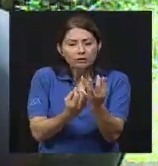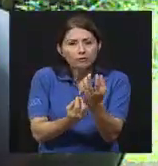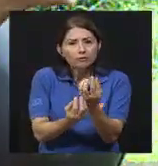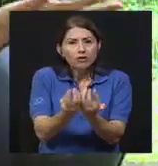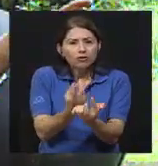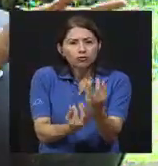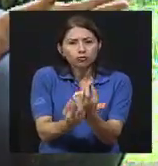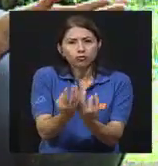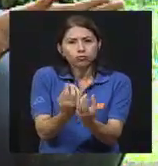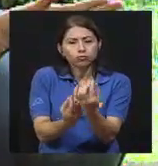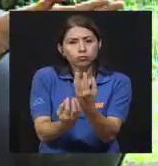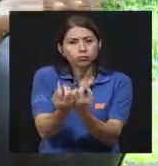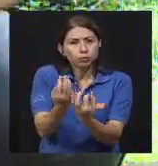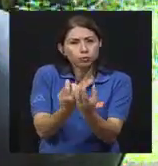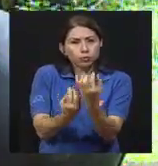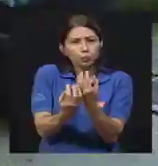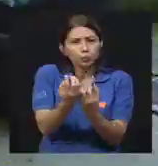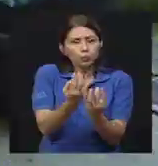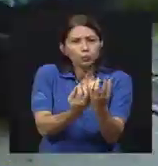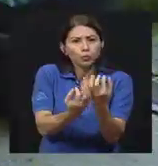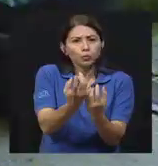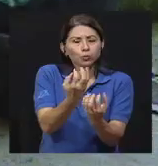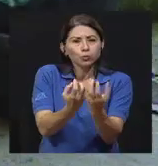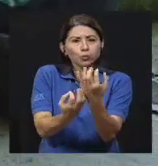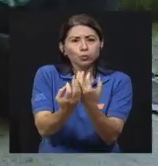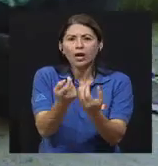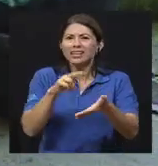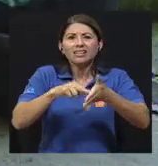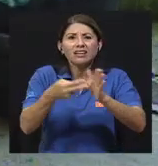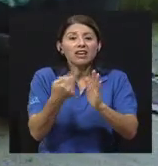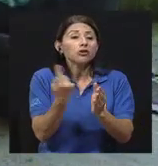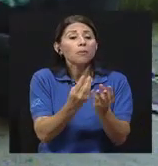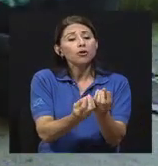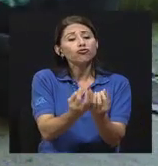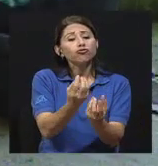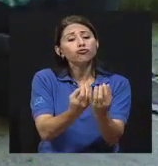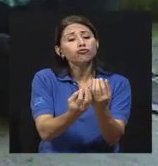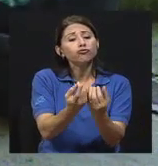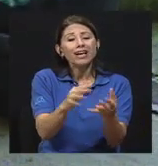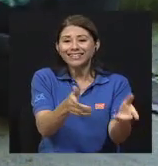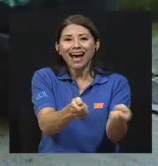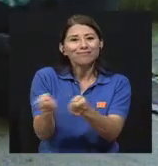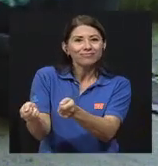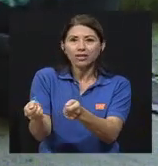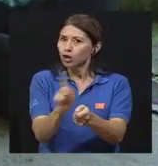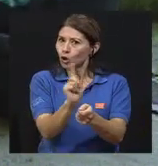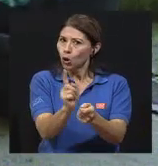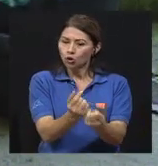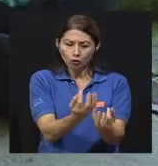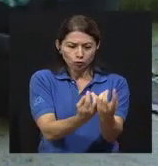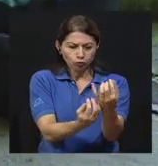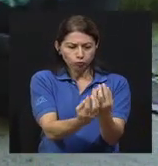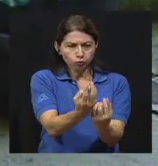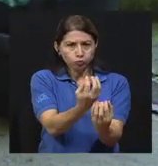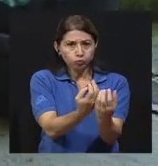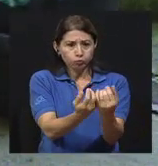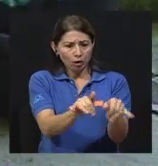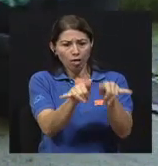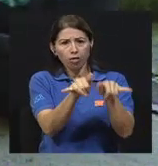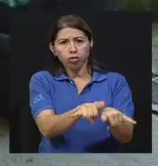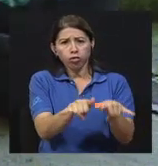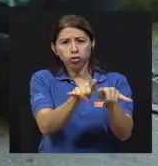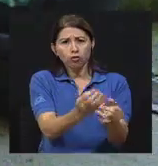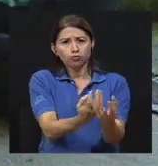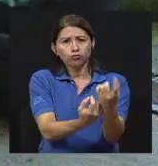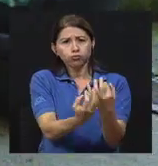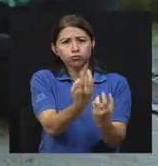ebulliendo o cocinando los alimentos. Al decir hervir, no quiero decir que se hacen las burbujitas y ya lo quiten, no. Se supone que hay que hervir los 10